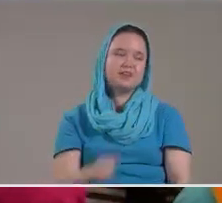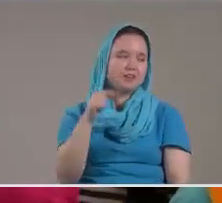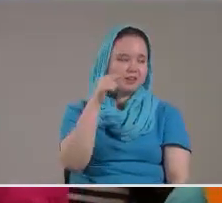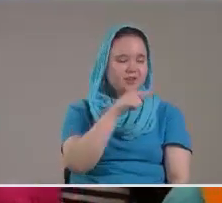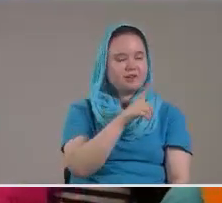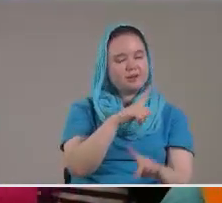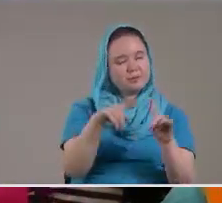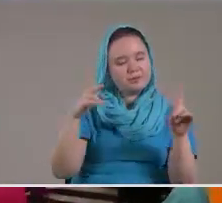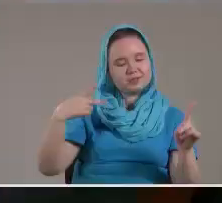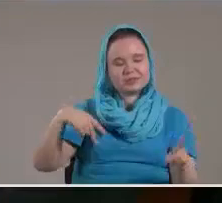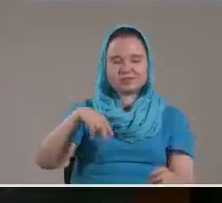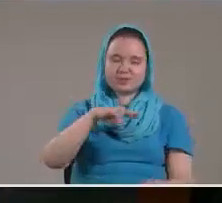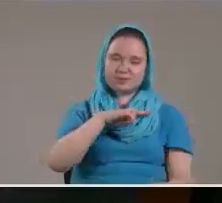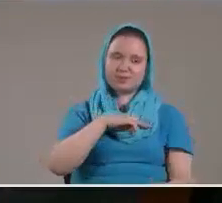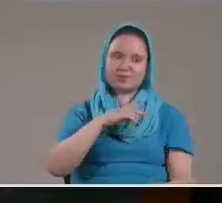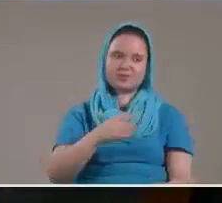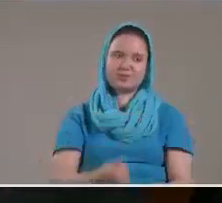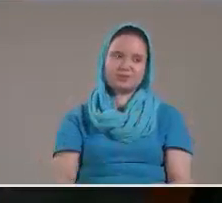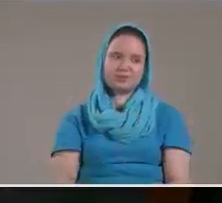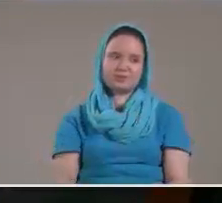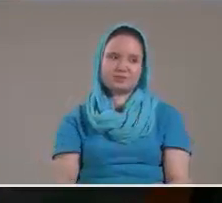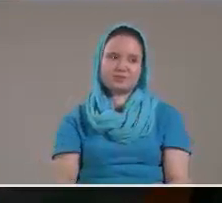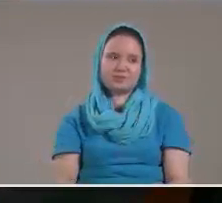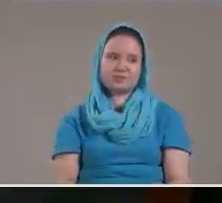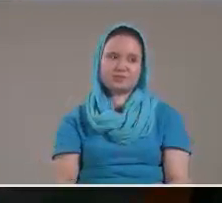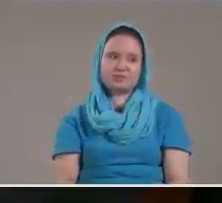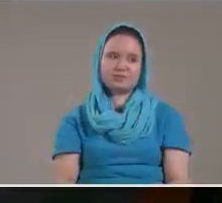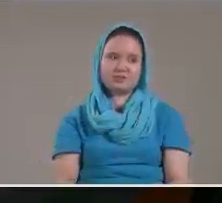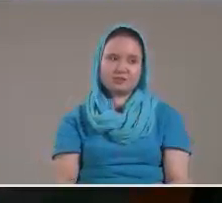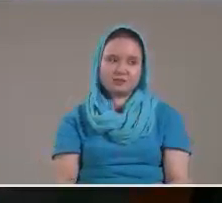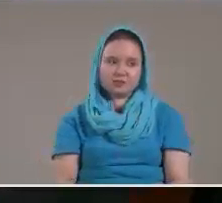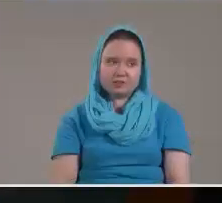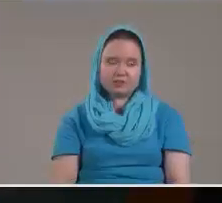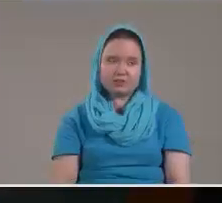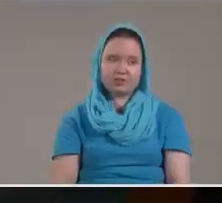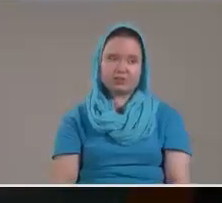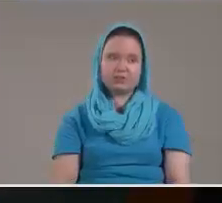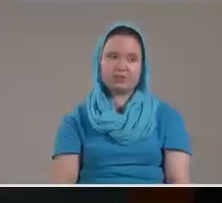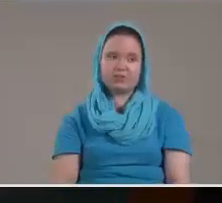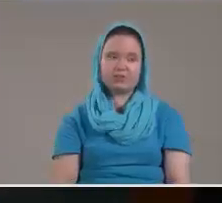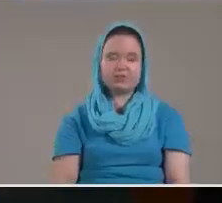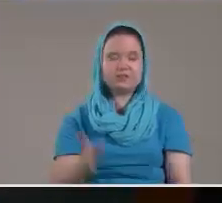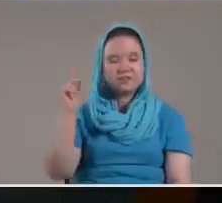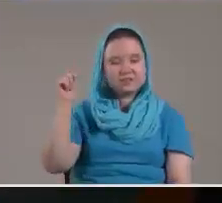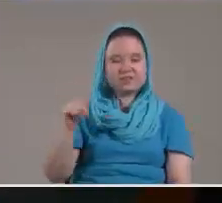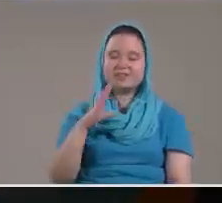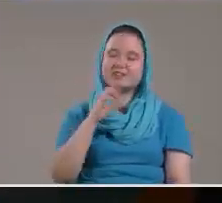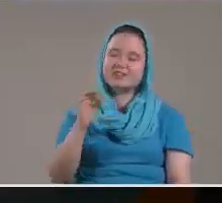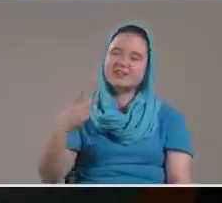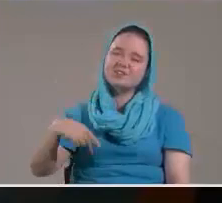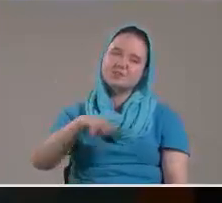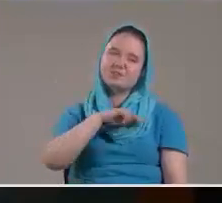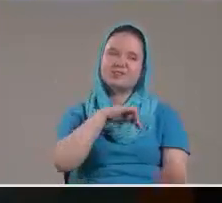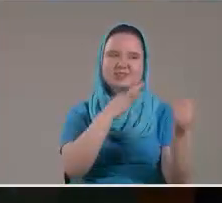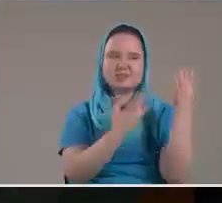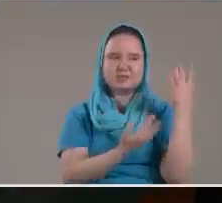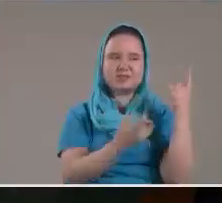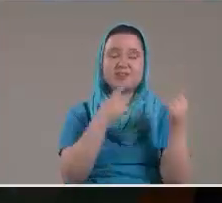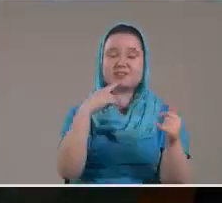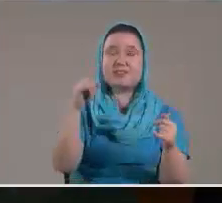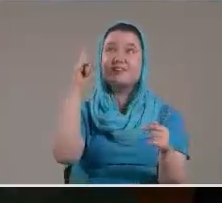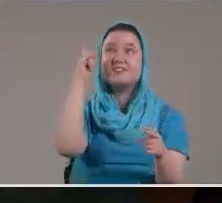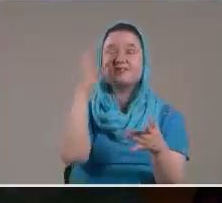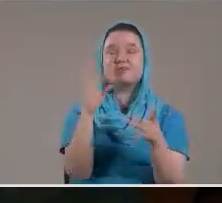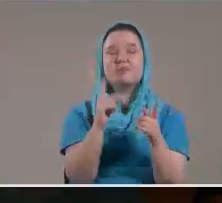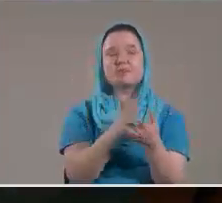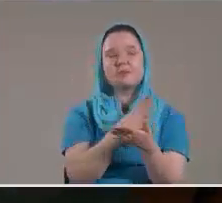Manera Él Volvería Otra vez Esta es Nuestra esperanza Dice su palabra